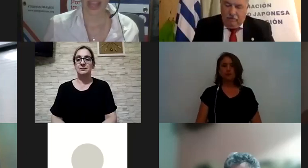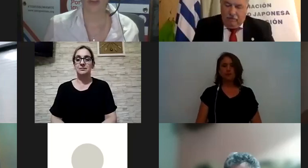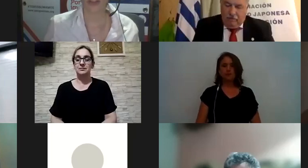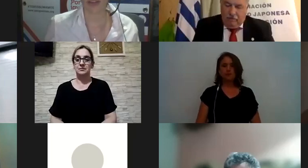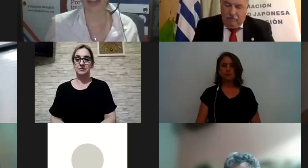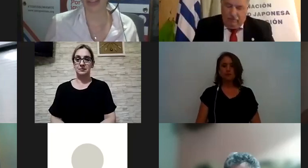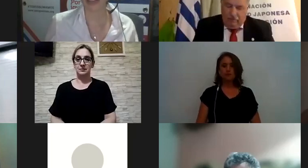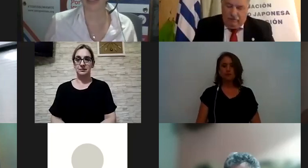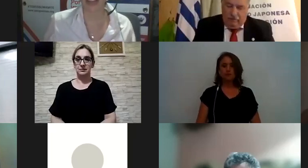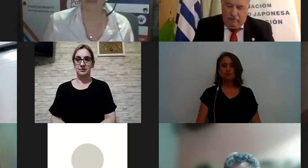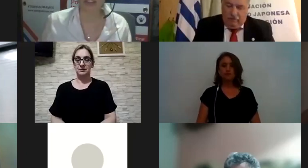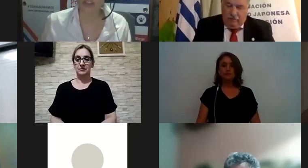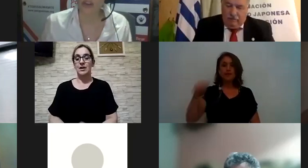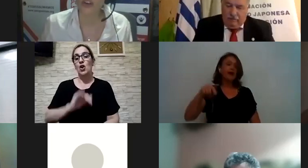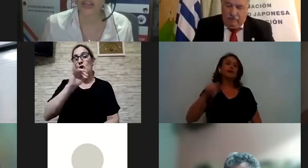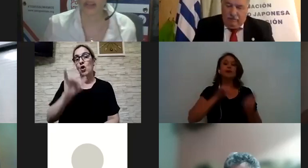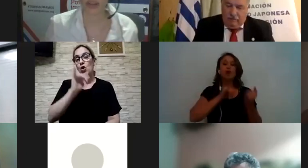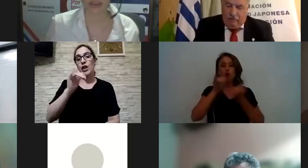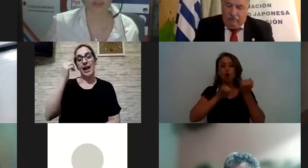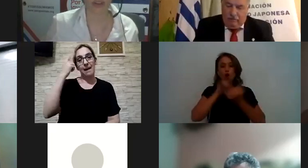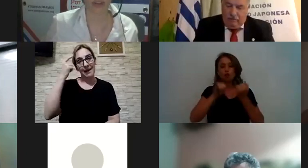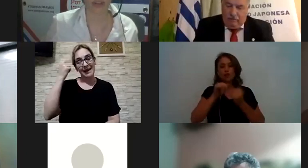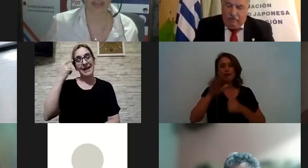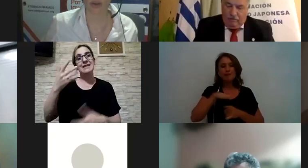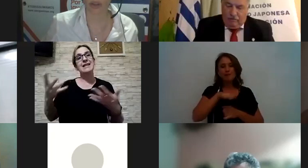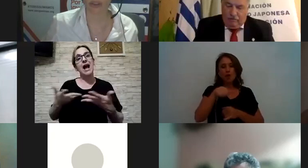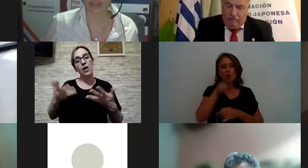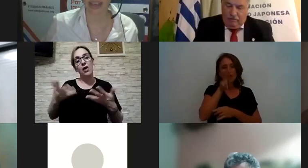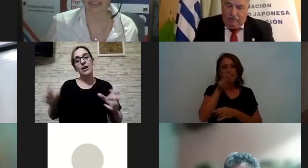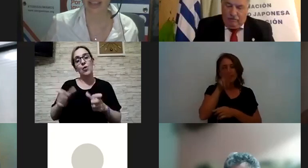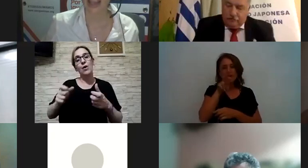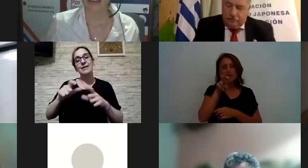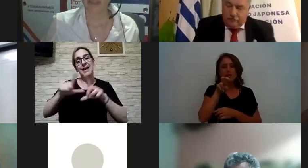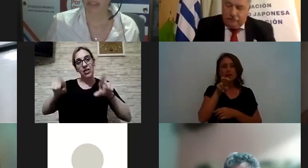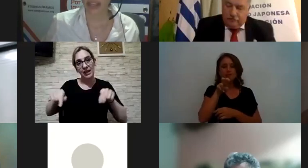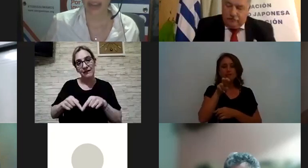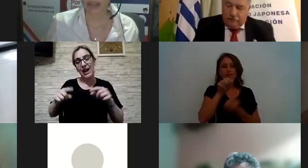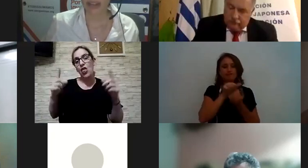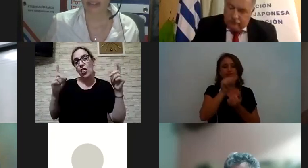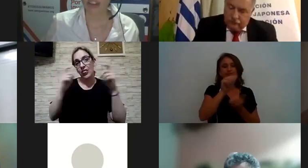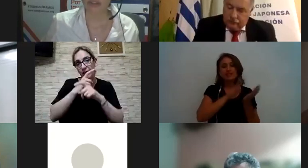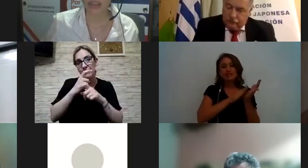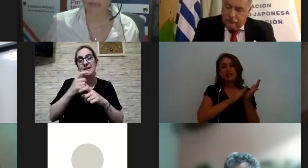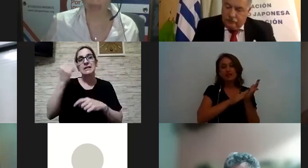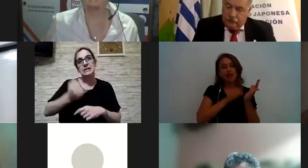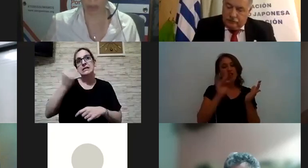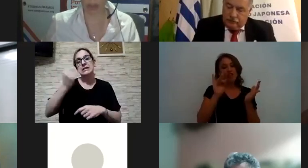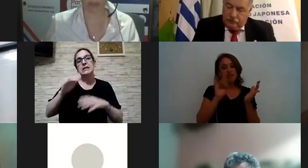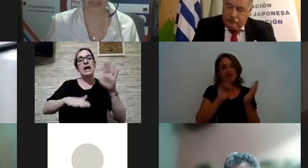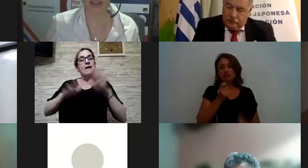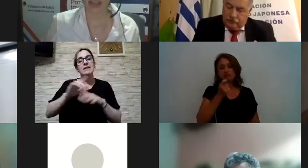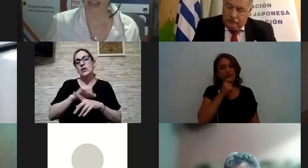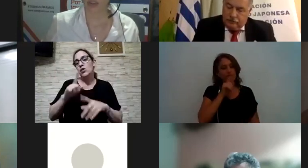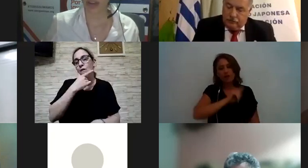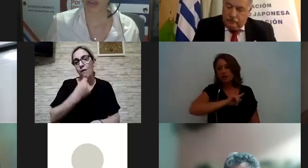ahí contaban la experiencia de las pensiones y de lo que son los certificados y lo difícil que es sí realmente a veces no es simple por eso